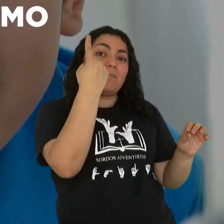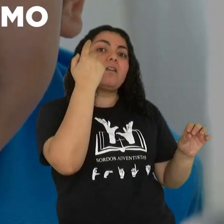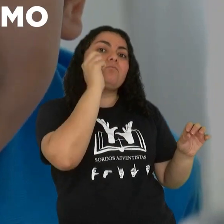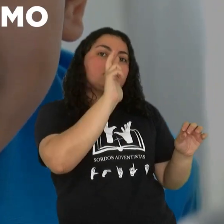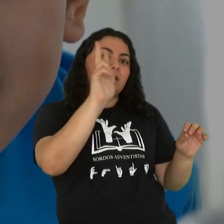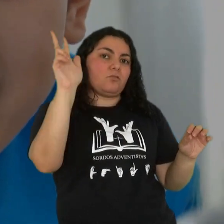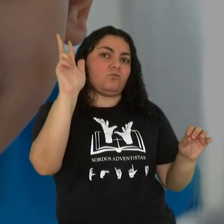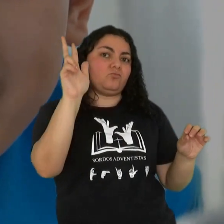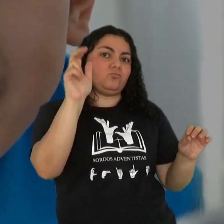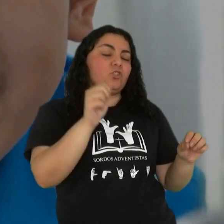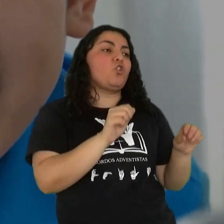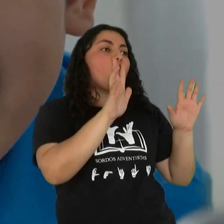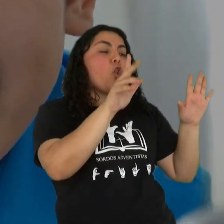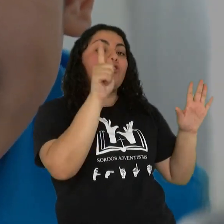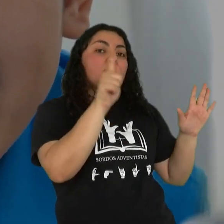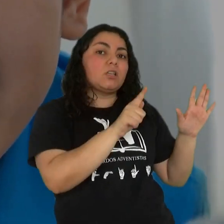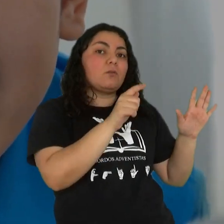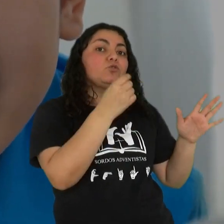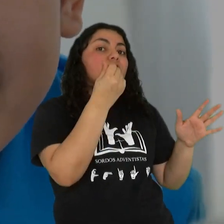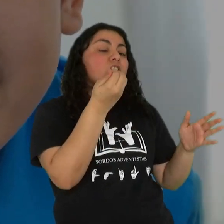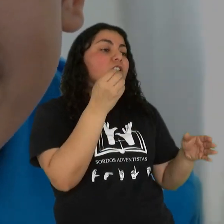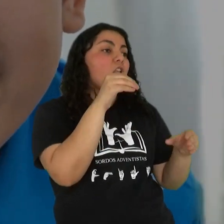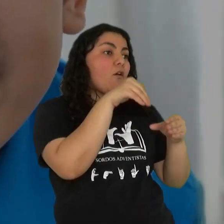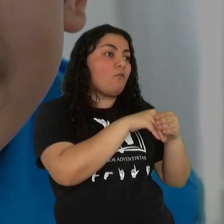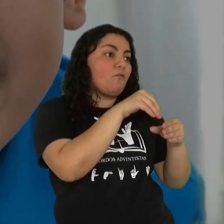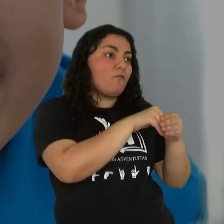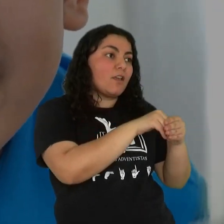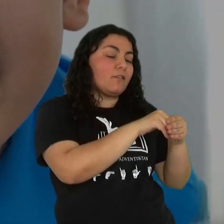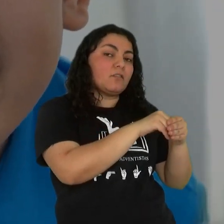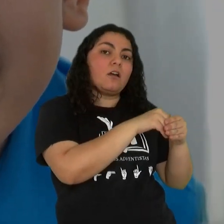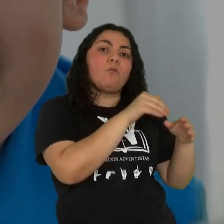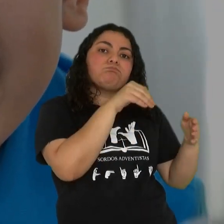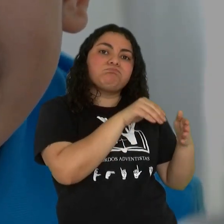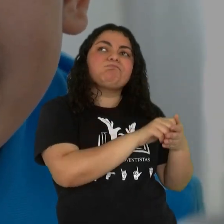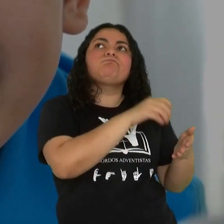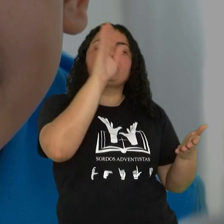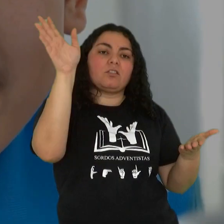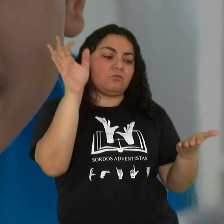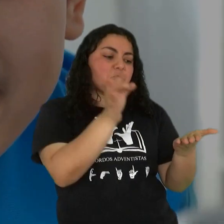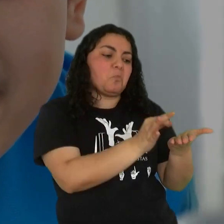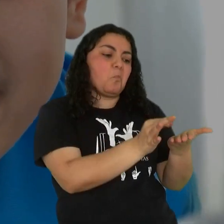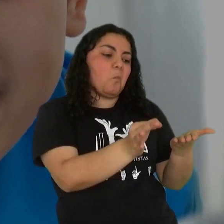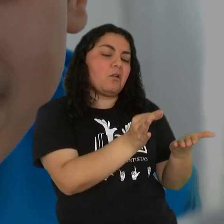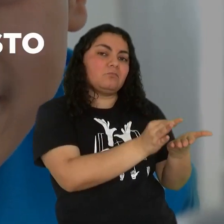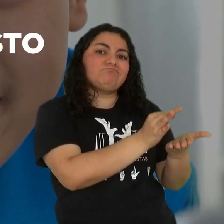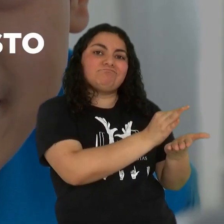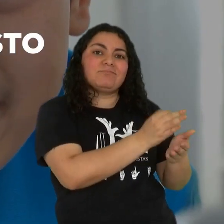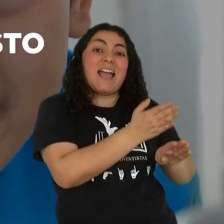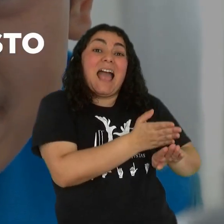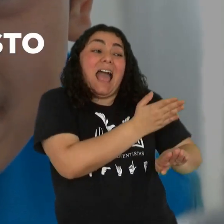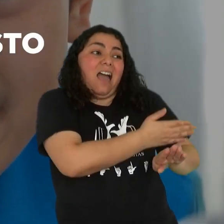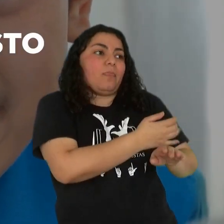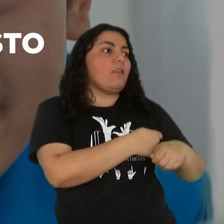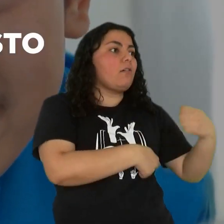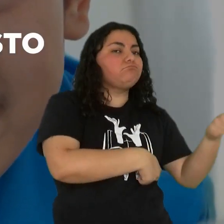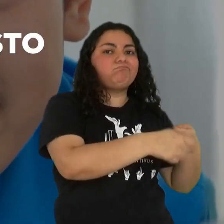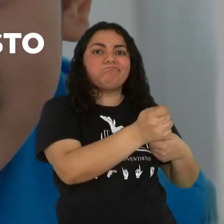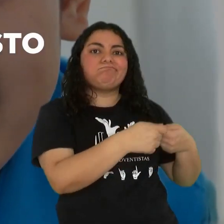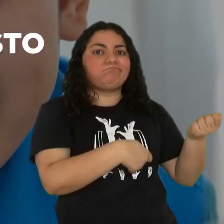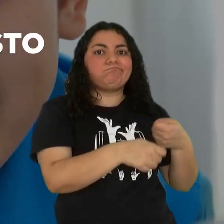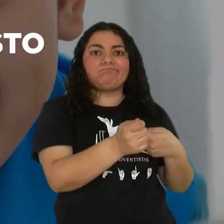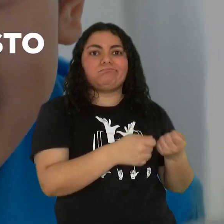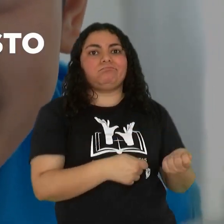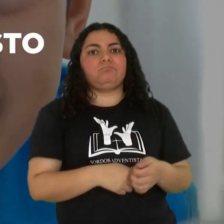devolviendo el diezmo y las ofrendas regulares. Ofrenda regular, sistemática basada en porcentajes, antes de cubrir